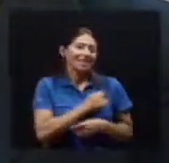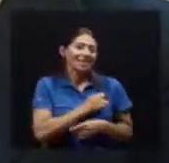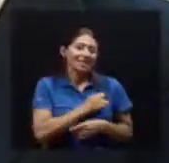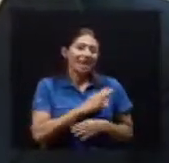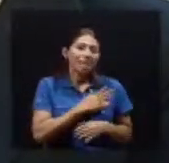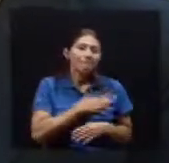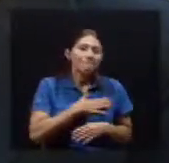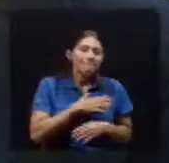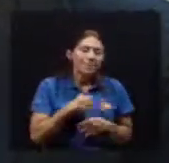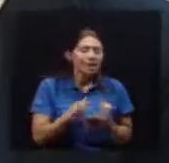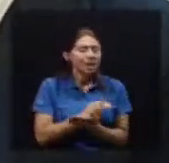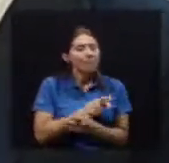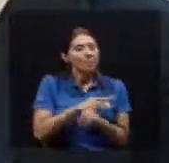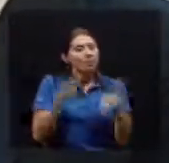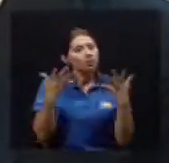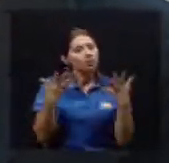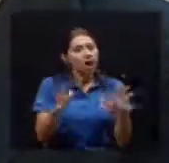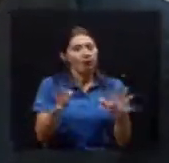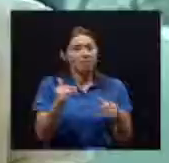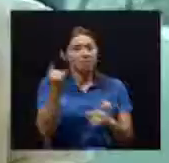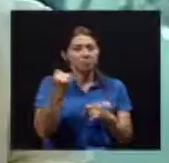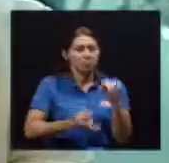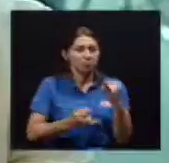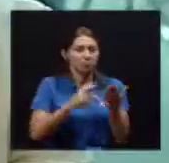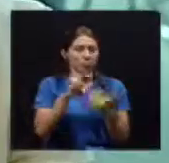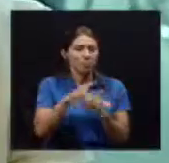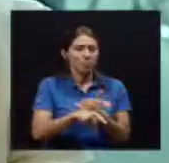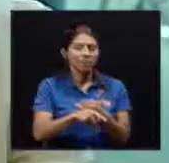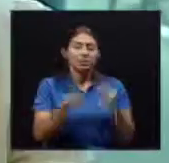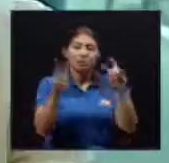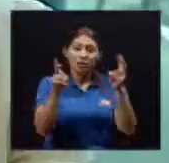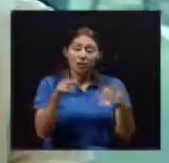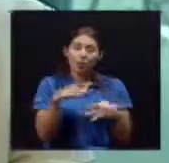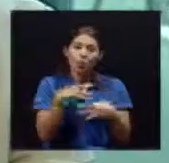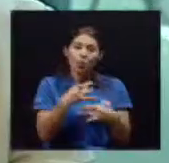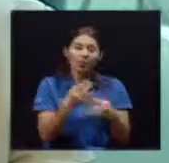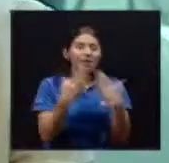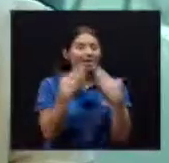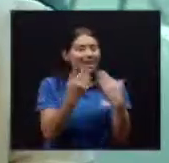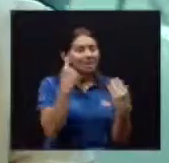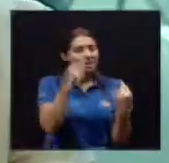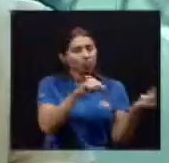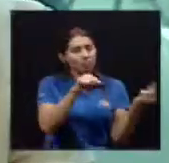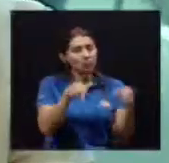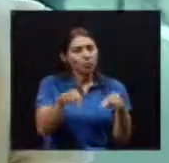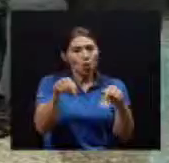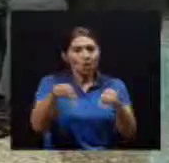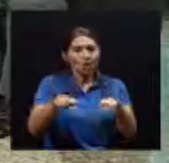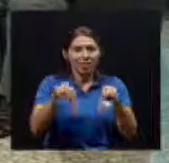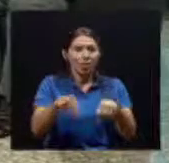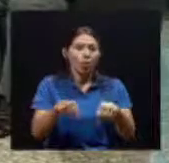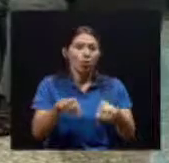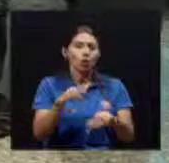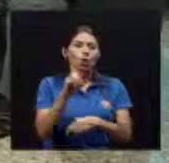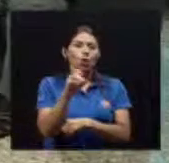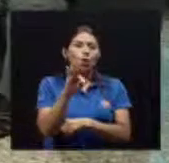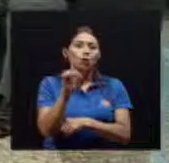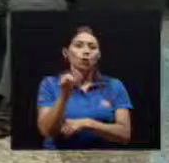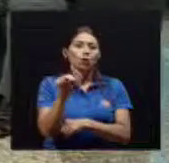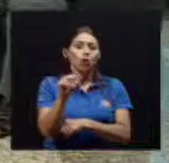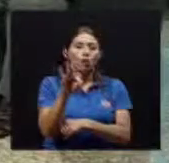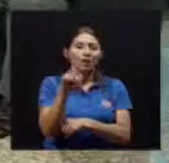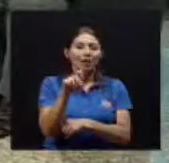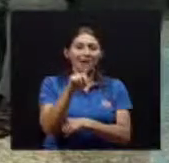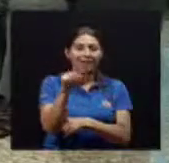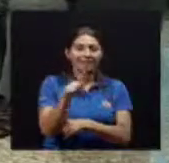El día de hoy Don Otón Fernández De la Facultad De Ontología Muchísimas gracias Muchas gracias gracias A ustedes por invitarme Este excelente tema